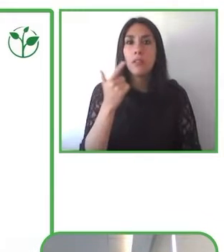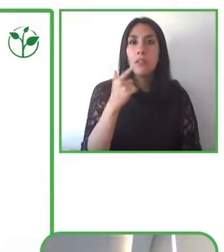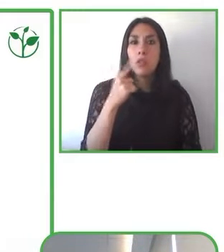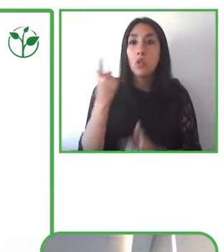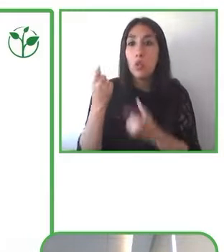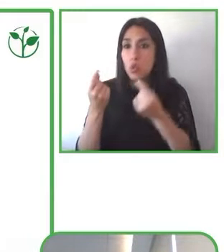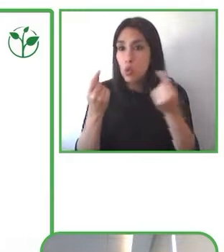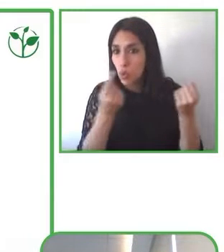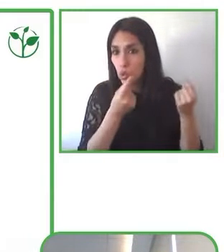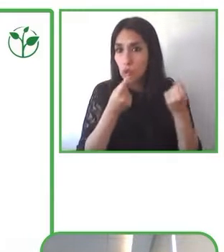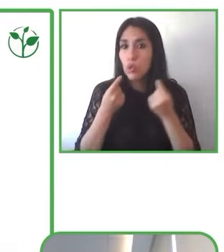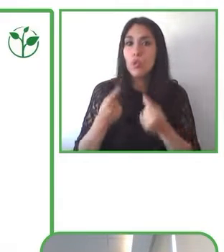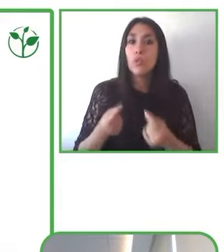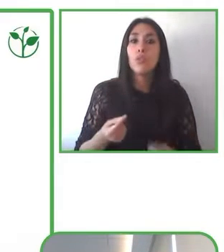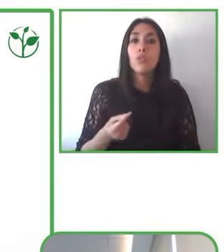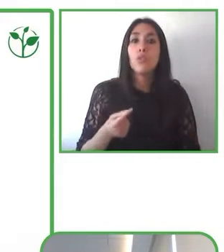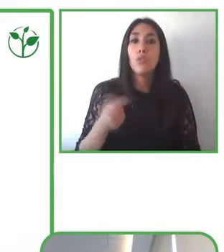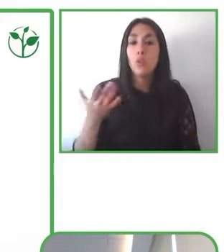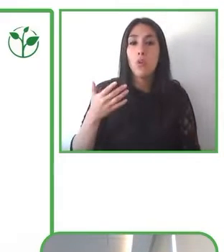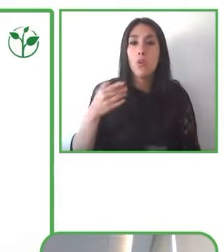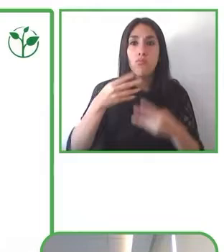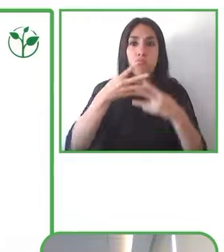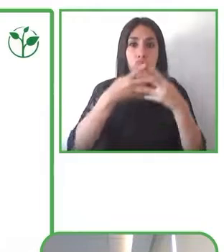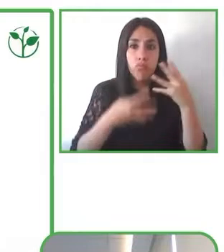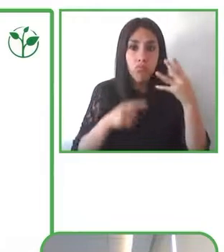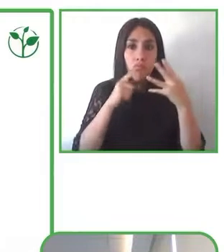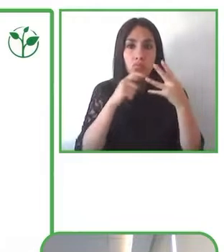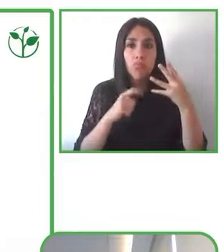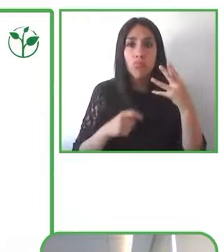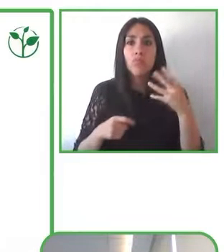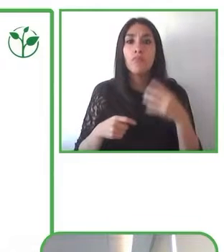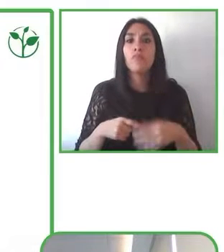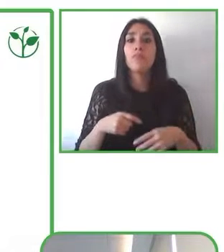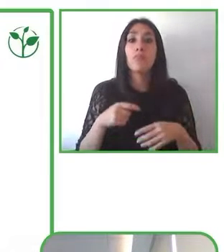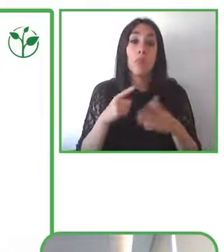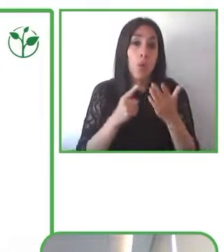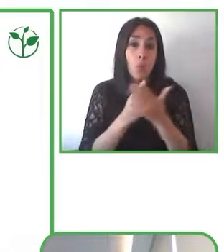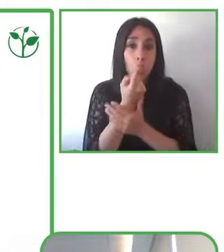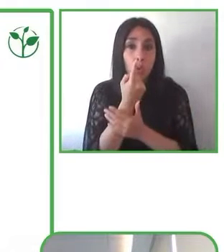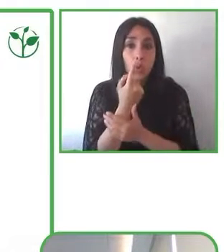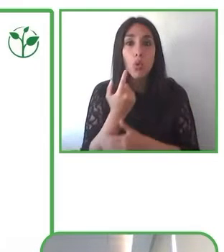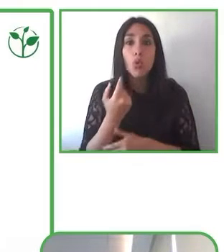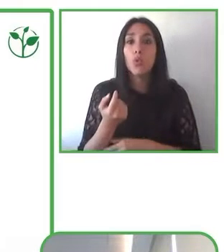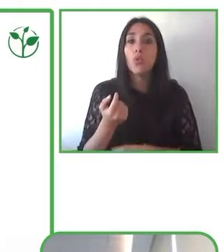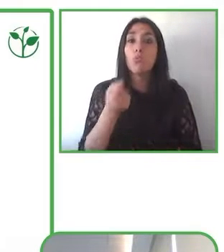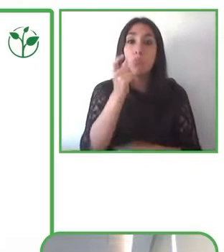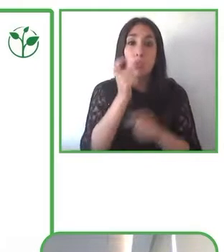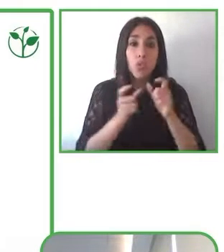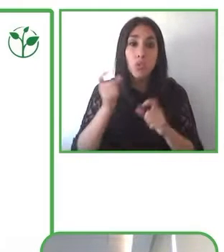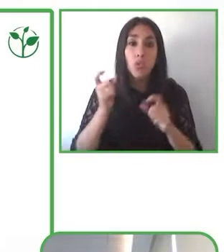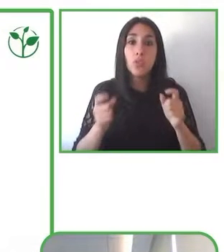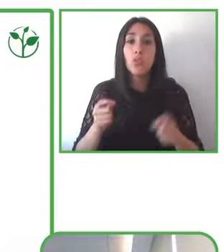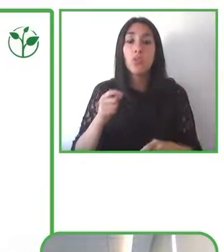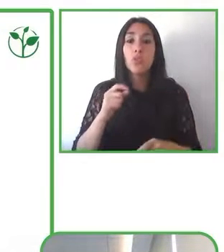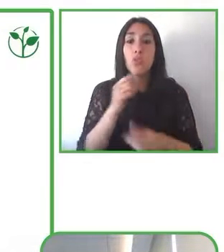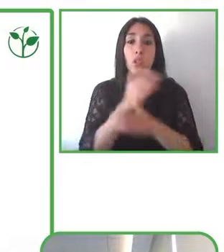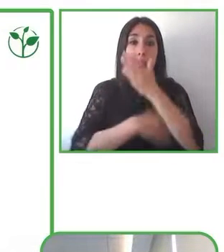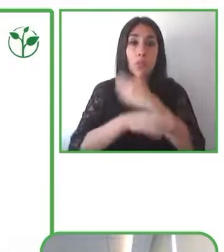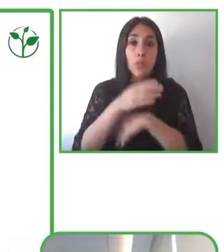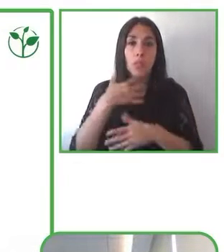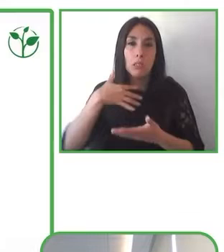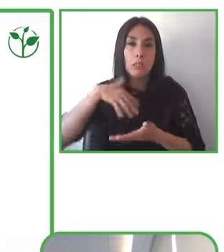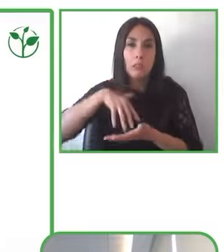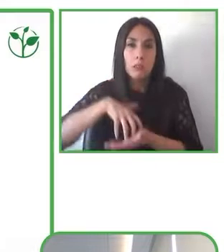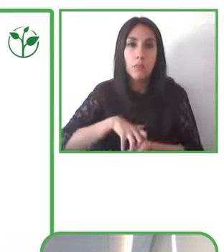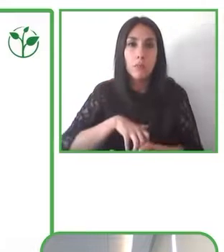movilidad de las personas en especial de las más vulnerables este material es el que finalmente nos sirve para